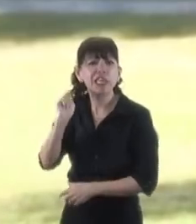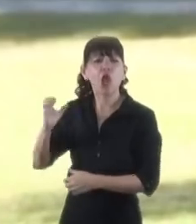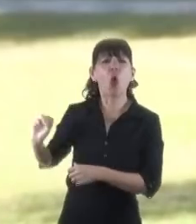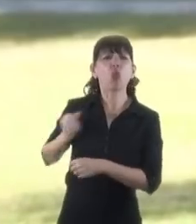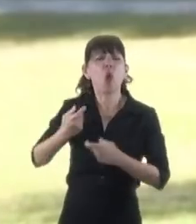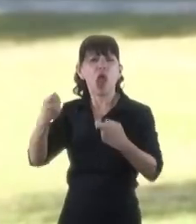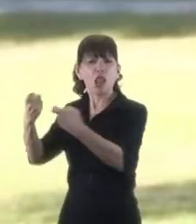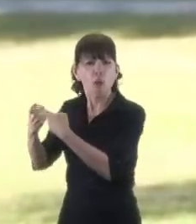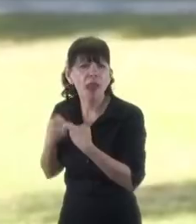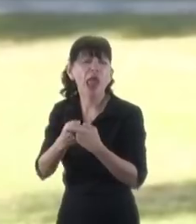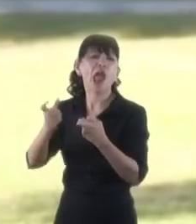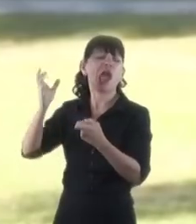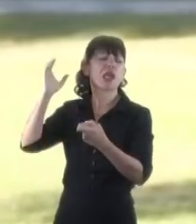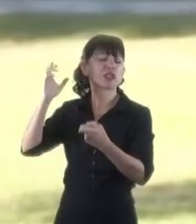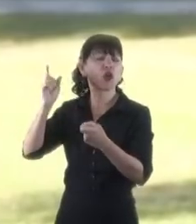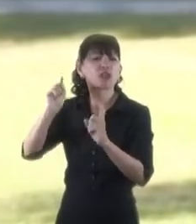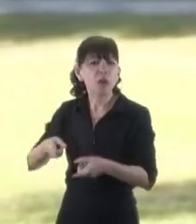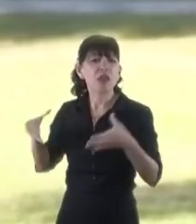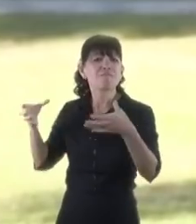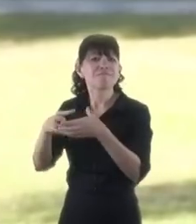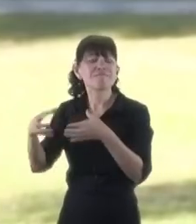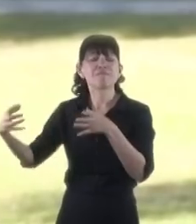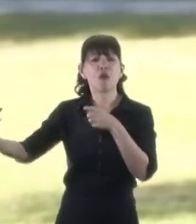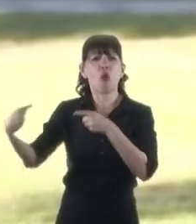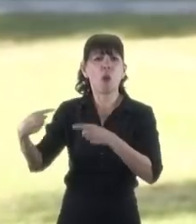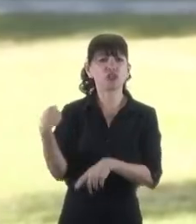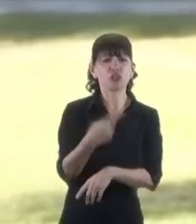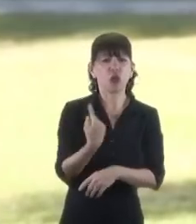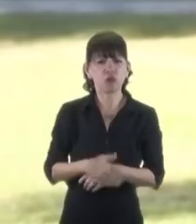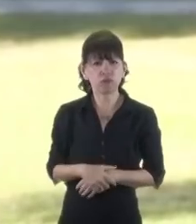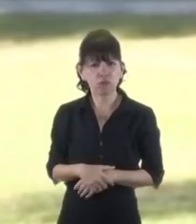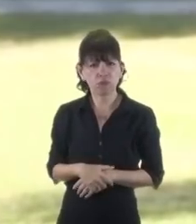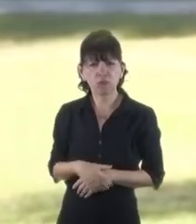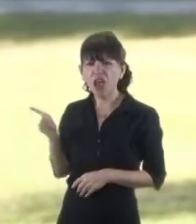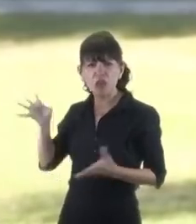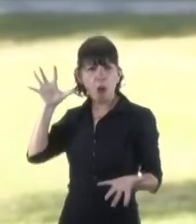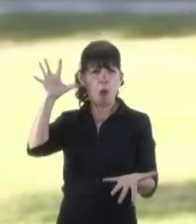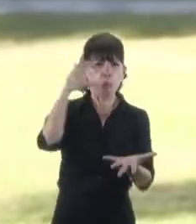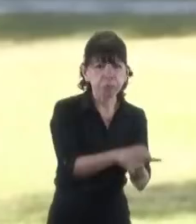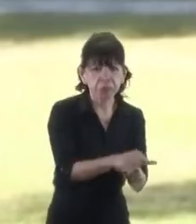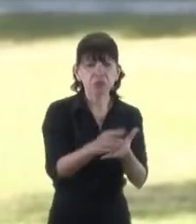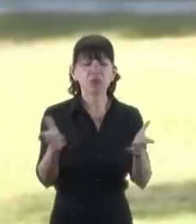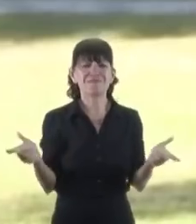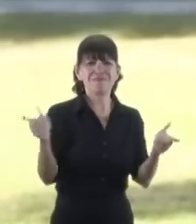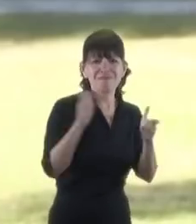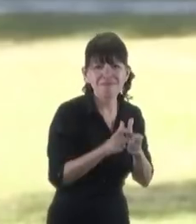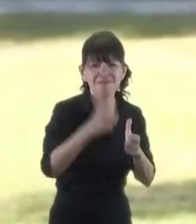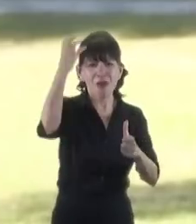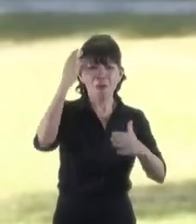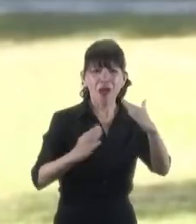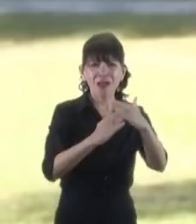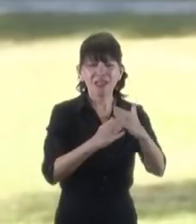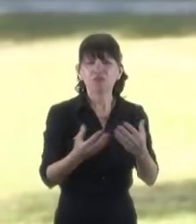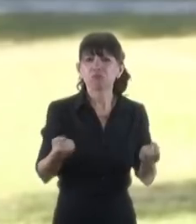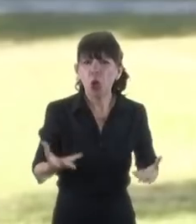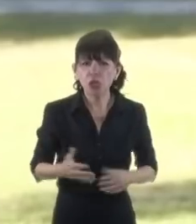funcionarios opositores. ¿Por qué tomaron ilegalmente el Consejo de la Magistratura? ¿Por qué dictaron